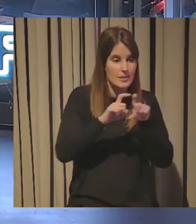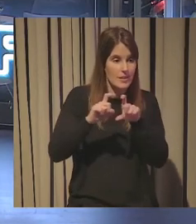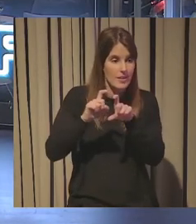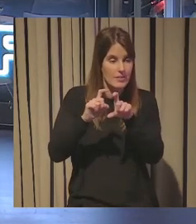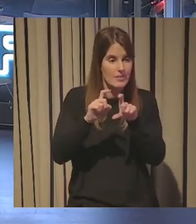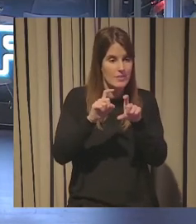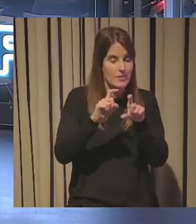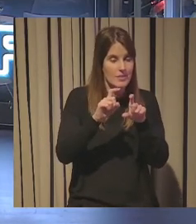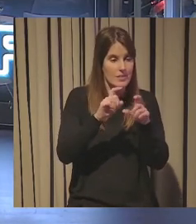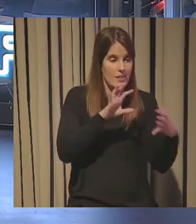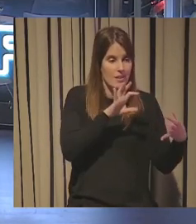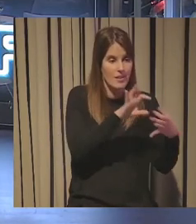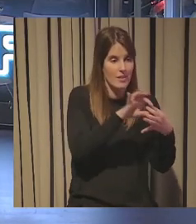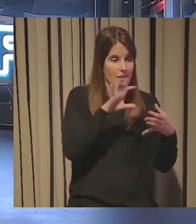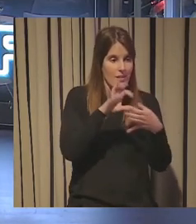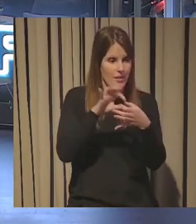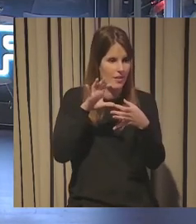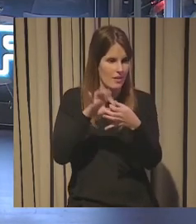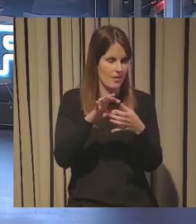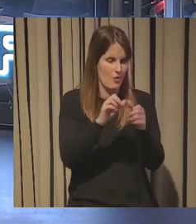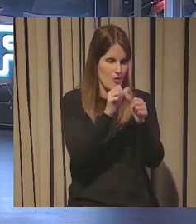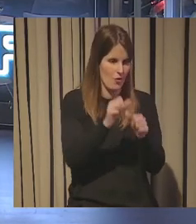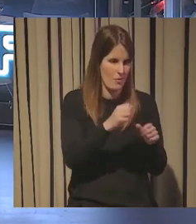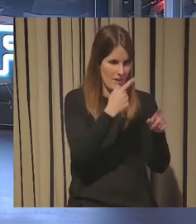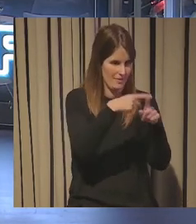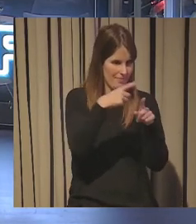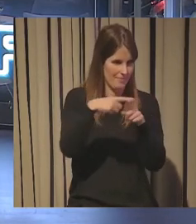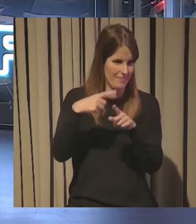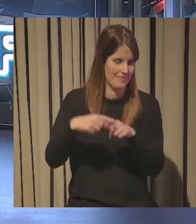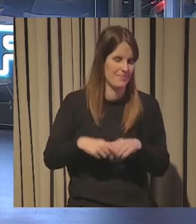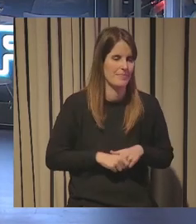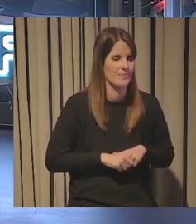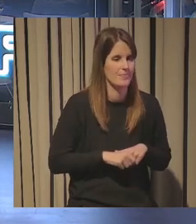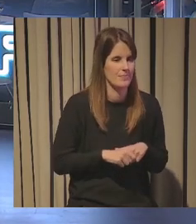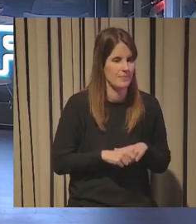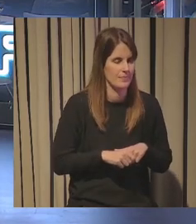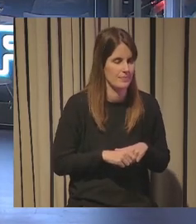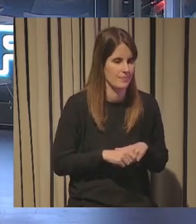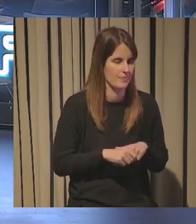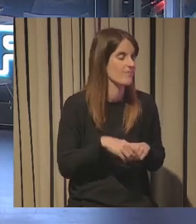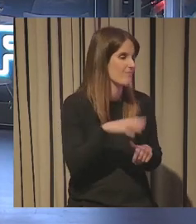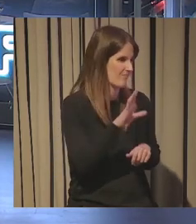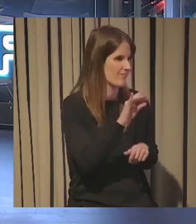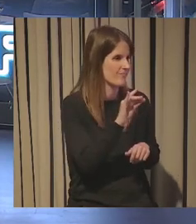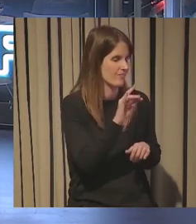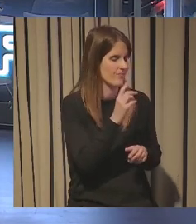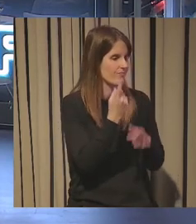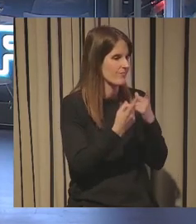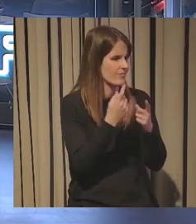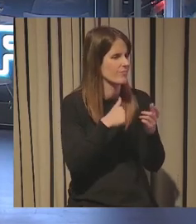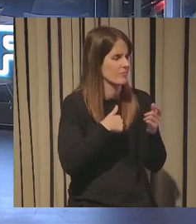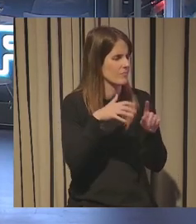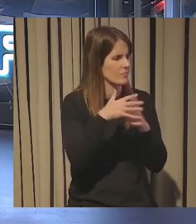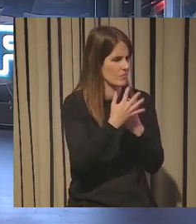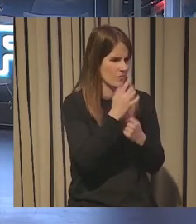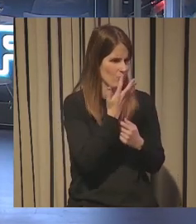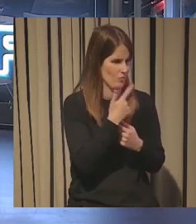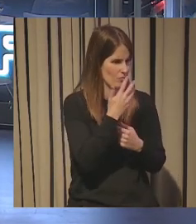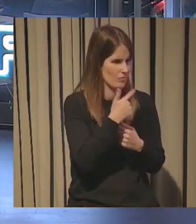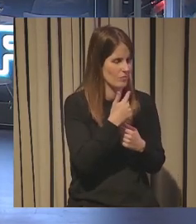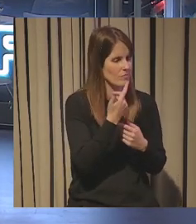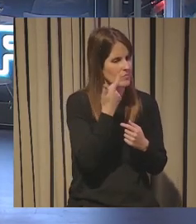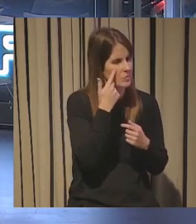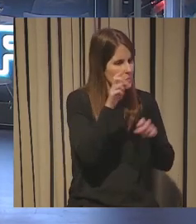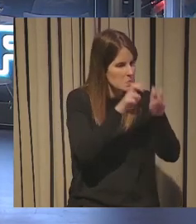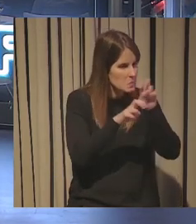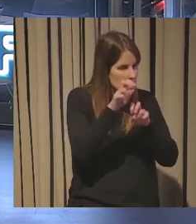distinta y la vais a aterrizar de formas muy diferentes incluso hay veces que yo he conocido casos de hacer buscar